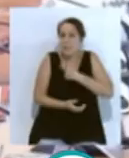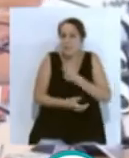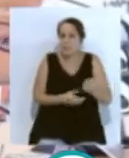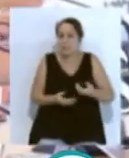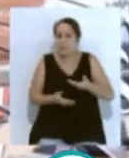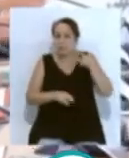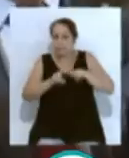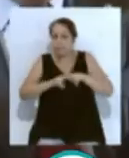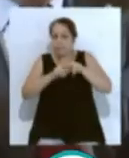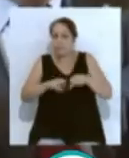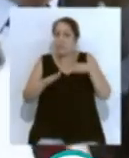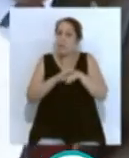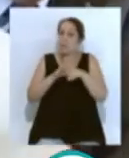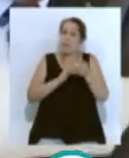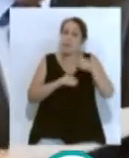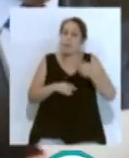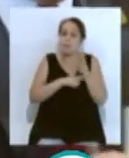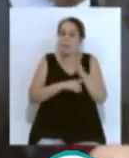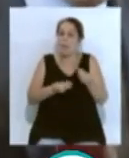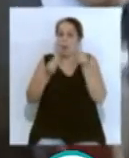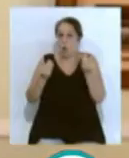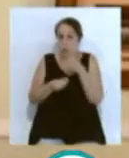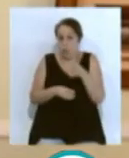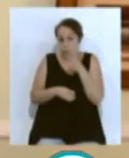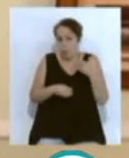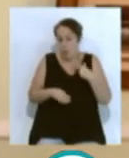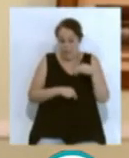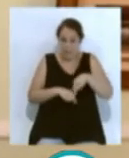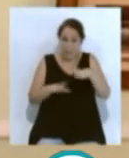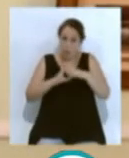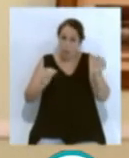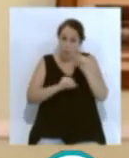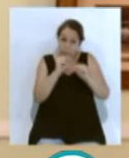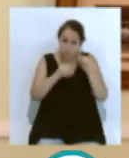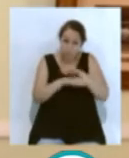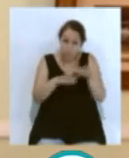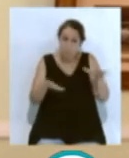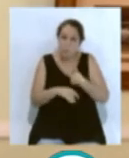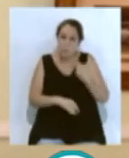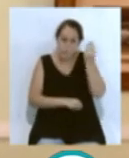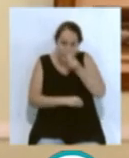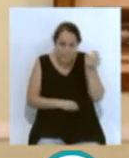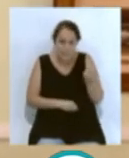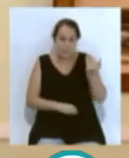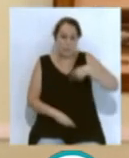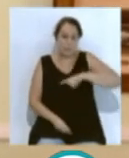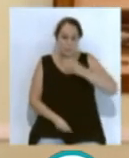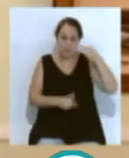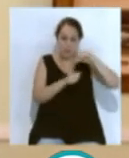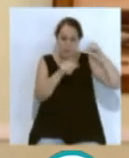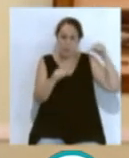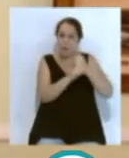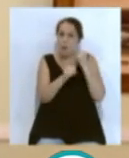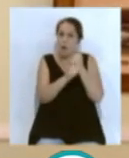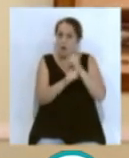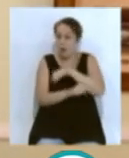de gestión y propuestas de mejora ante la pandemia en Andalucía. Consideramos además que desde nuestra experiencia de trabajo